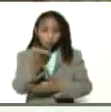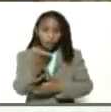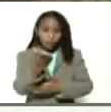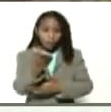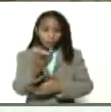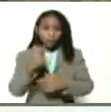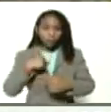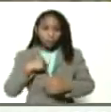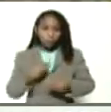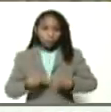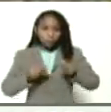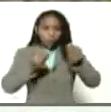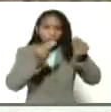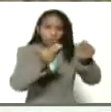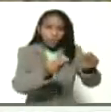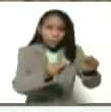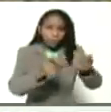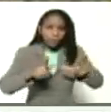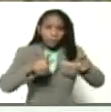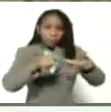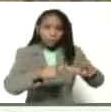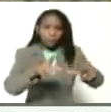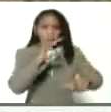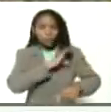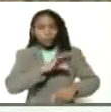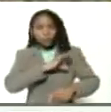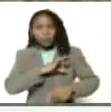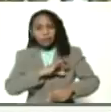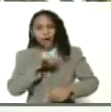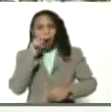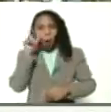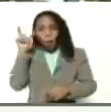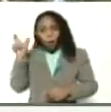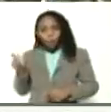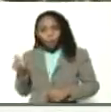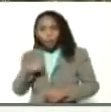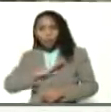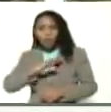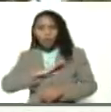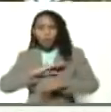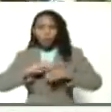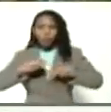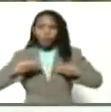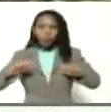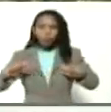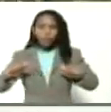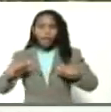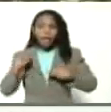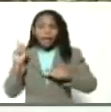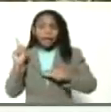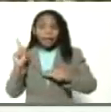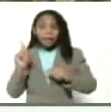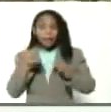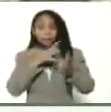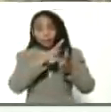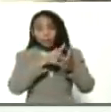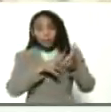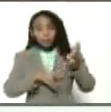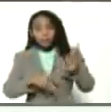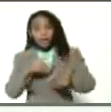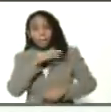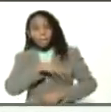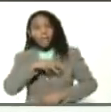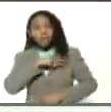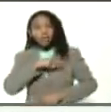entrego el título de adjudicación de socialista de tierra al compañero Carlos Cruzco aquí se demuestra una vez más que los vértices de la Gran Misión Agro